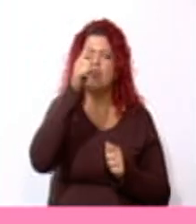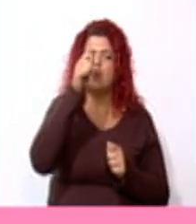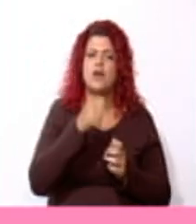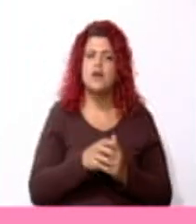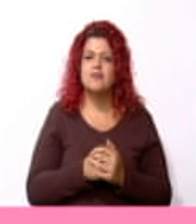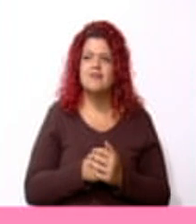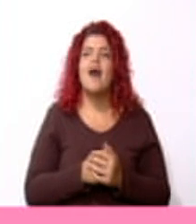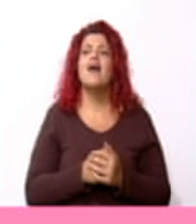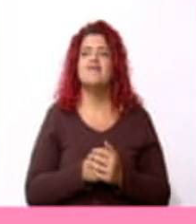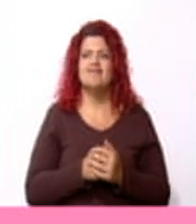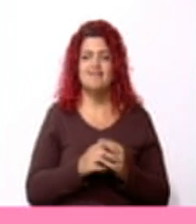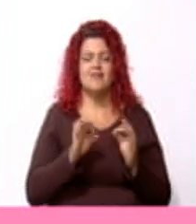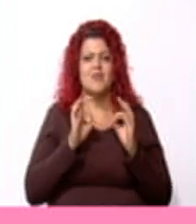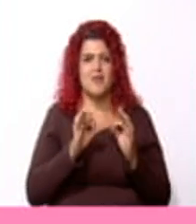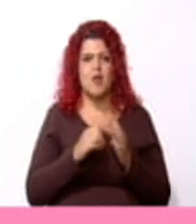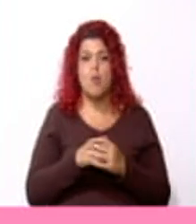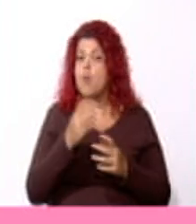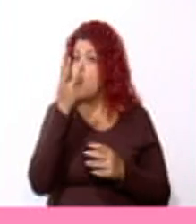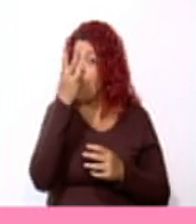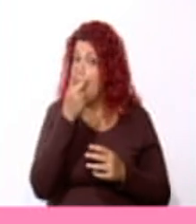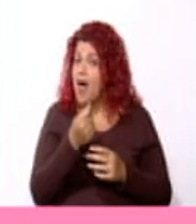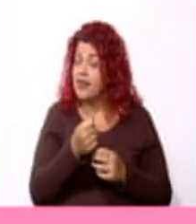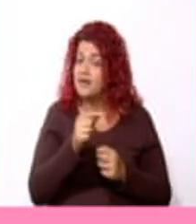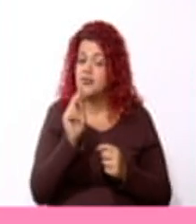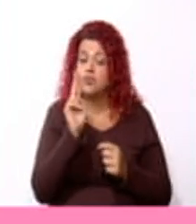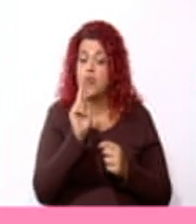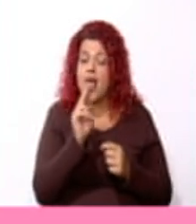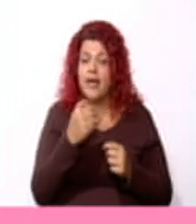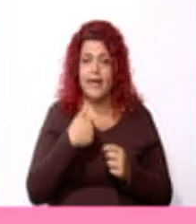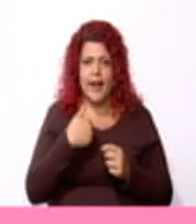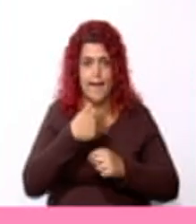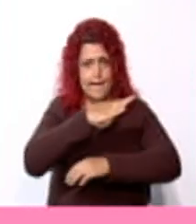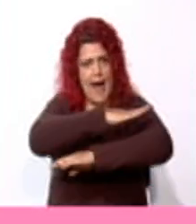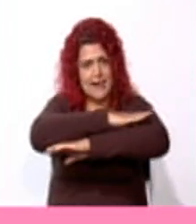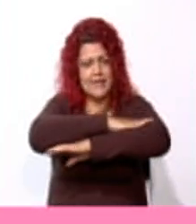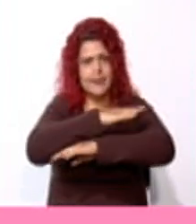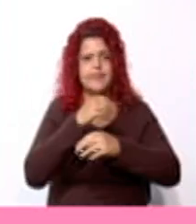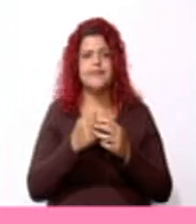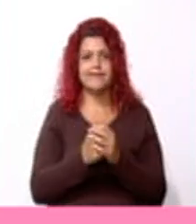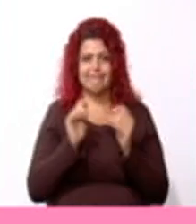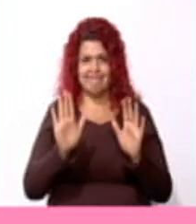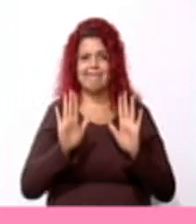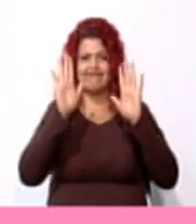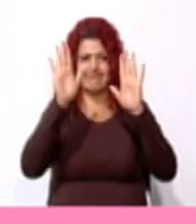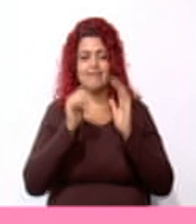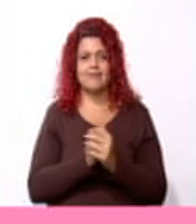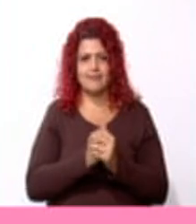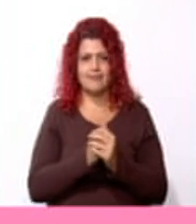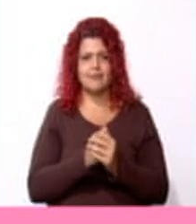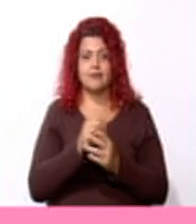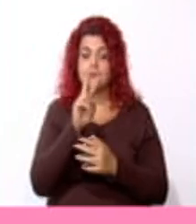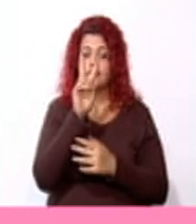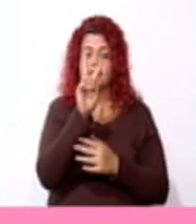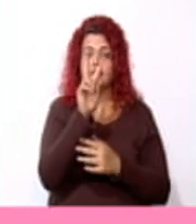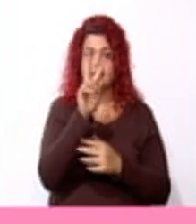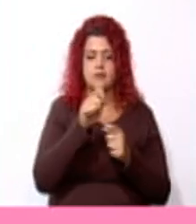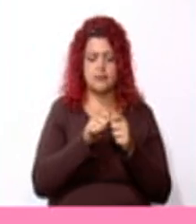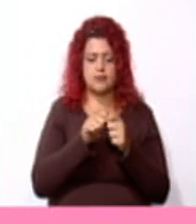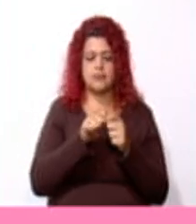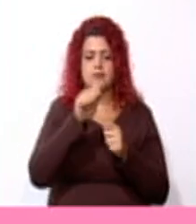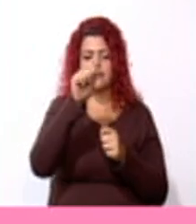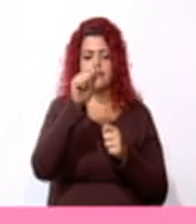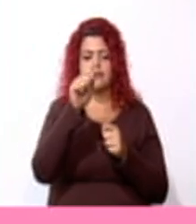Muy bien. ¿Cuántas unidades tiene la base? Excelente. Dos unidades de altura